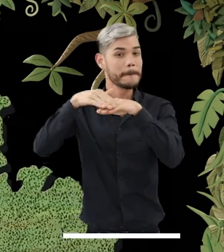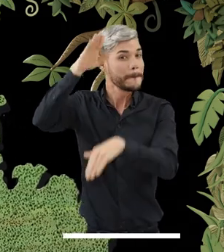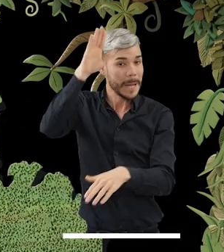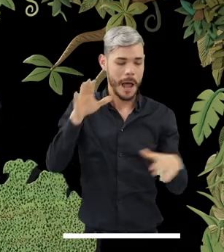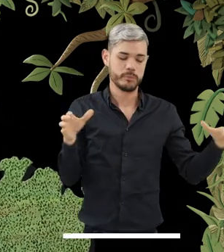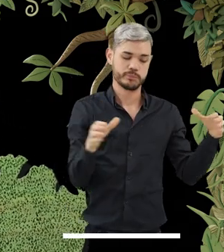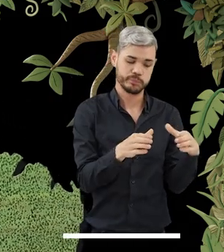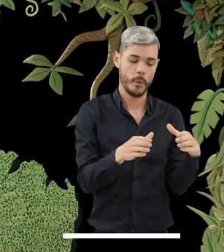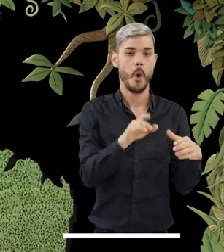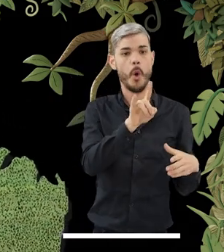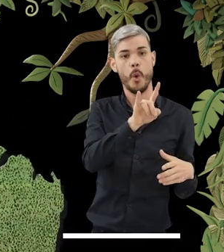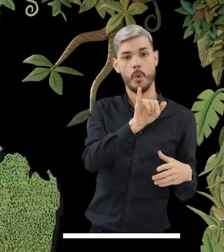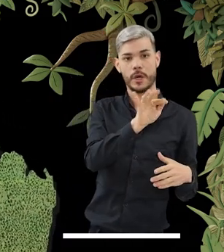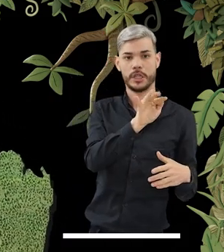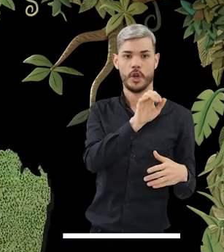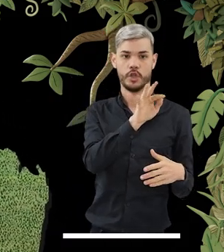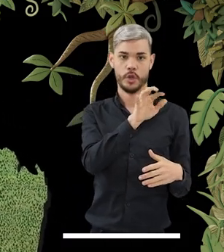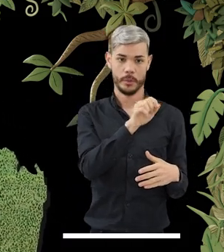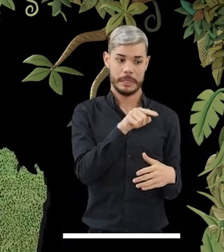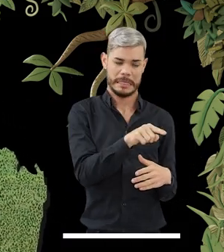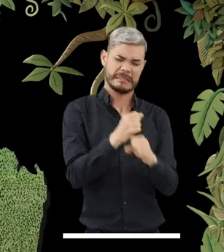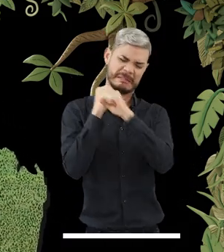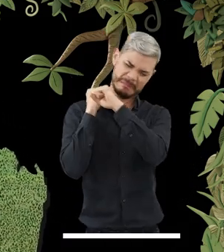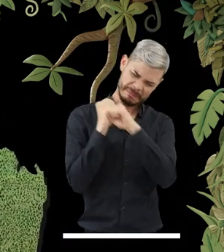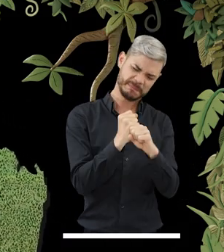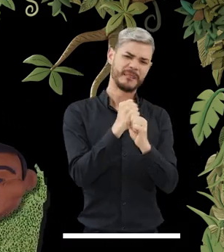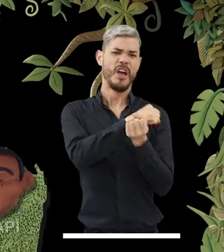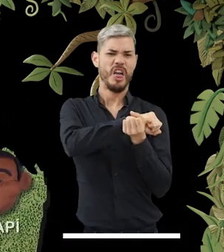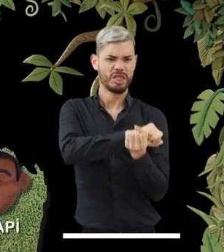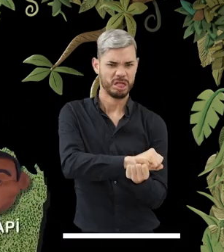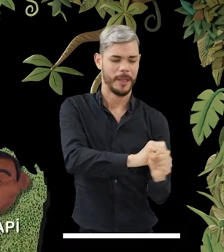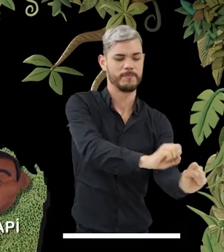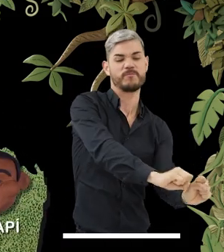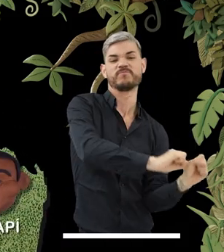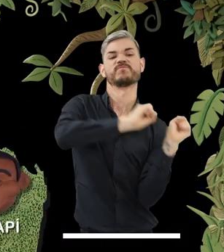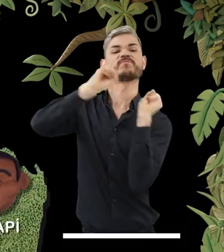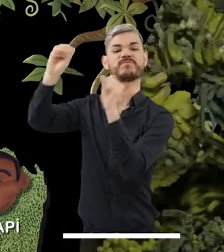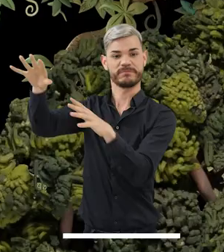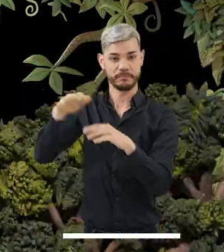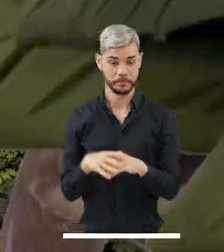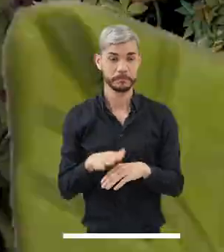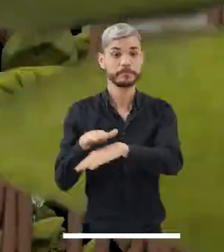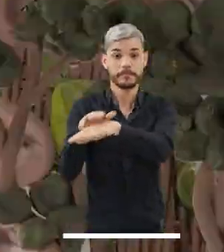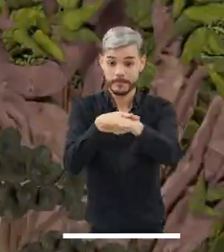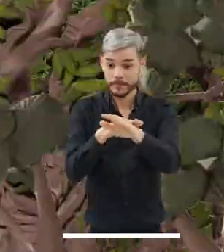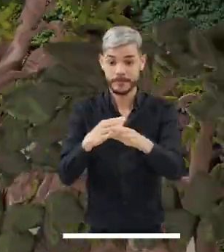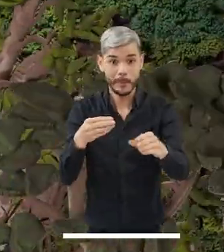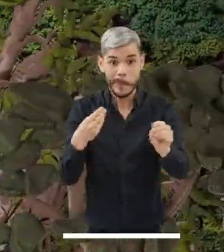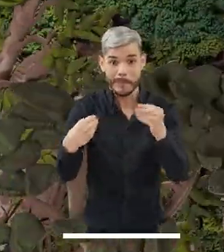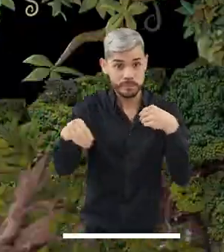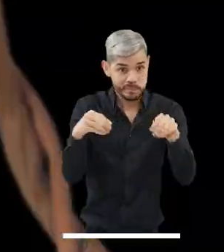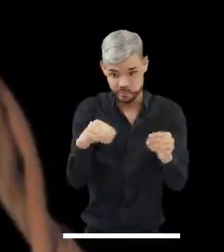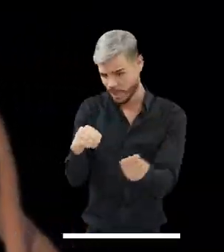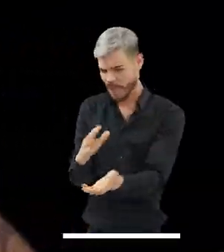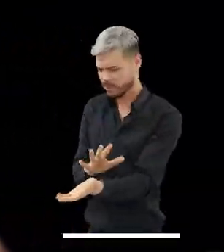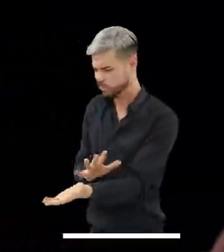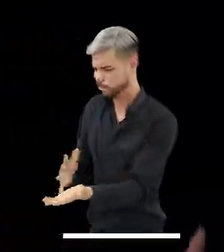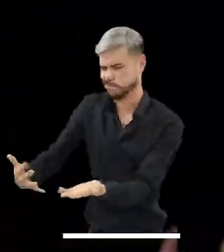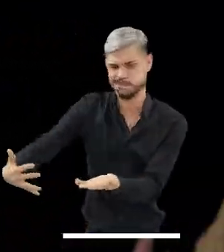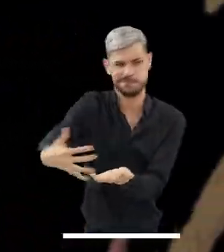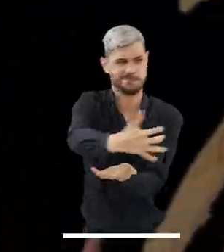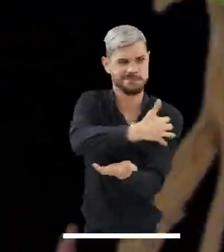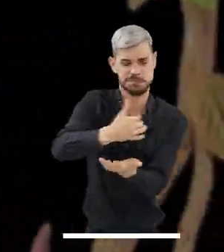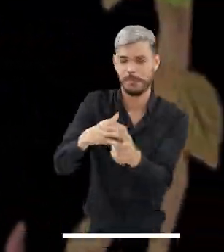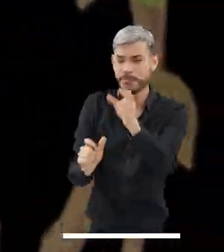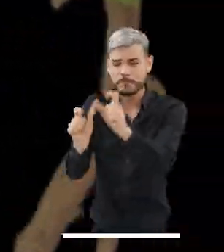principalmente del pueblo huitoto, fueron asesinados, esclavizados y desterrados. El caucho recolectado al